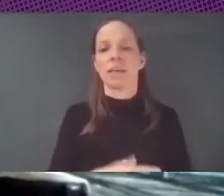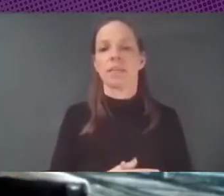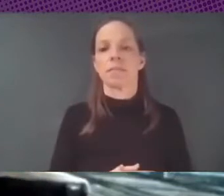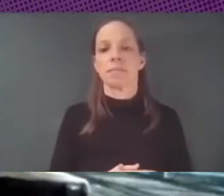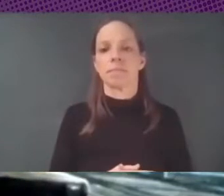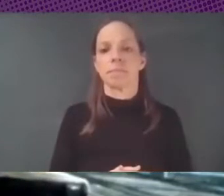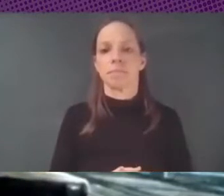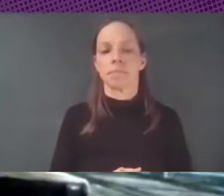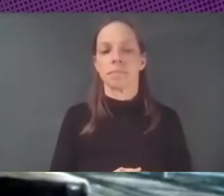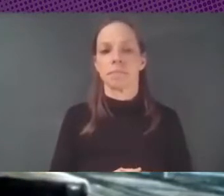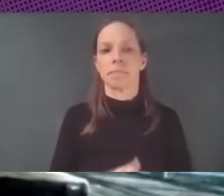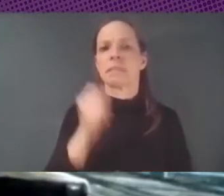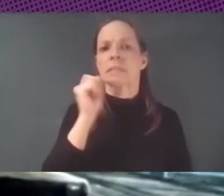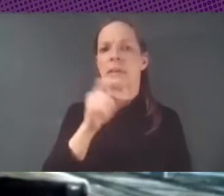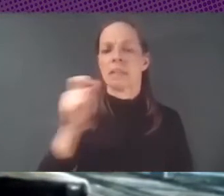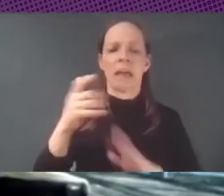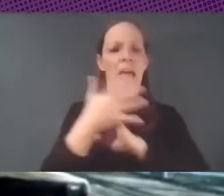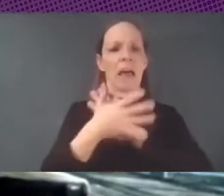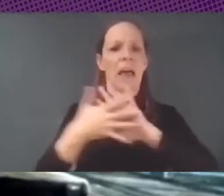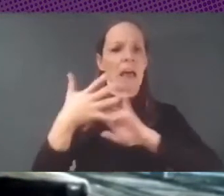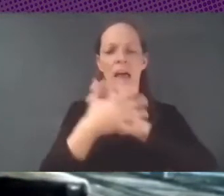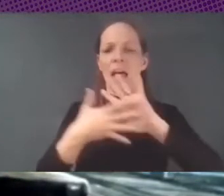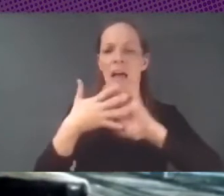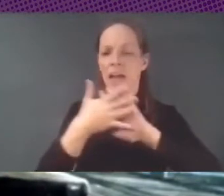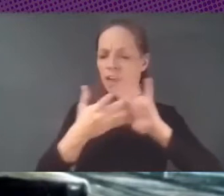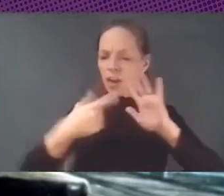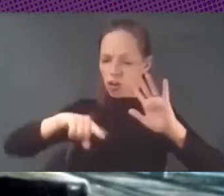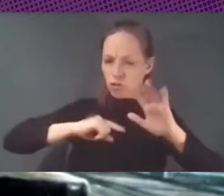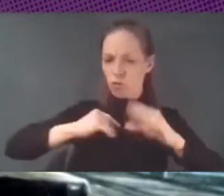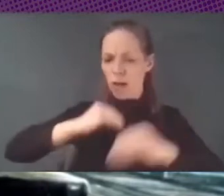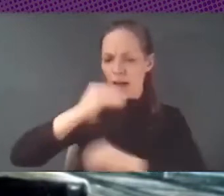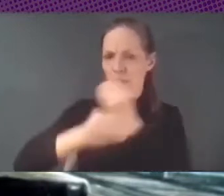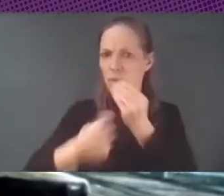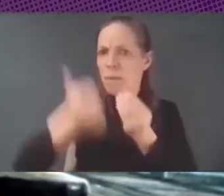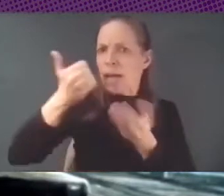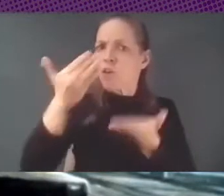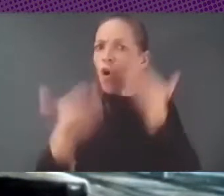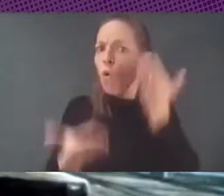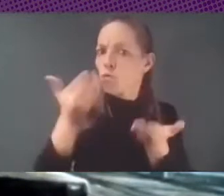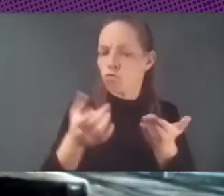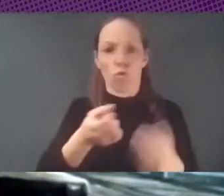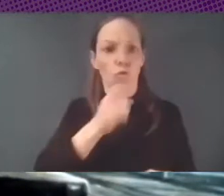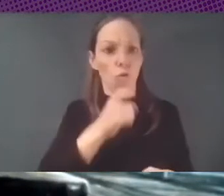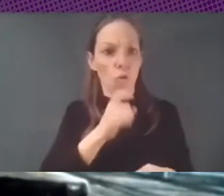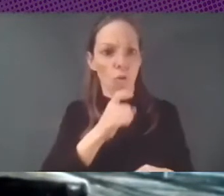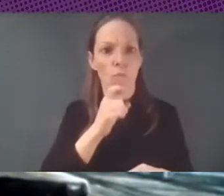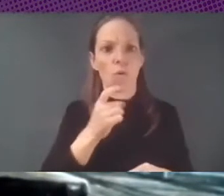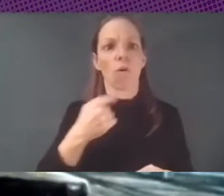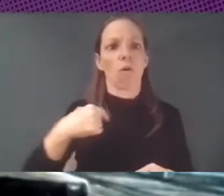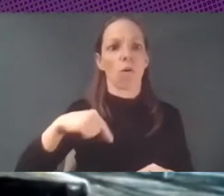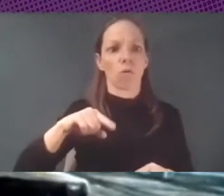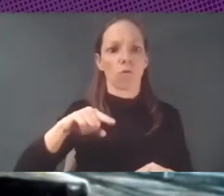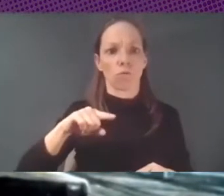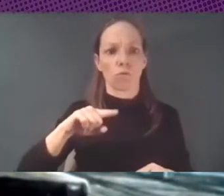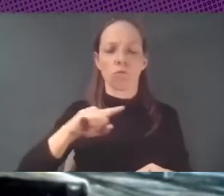bueno el enfoque de cómo podemos hacer esto más justo y de cómo podemos tener en cuenta las